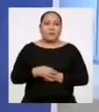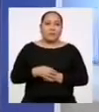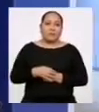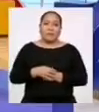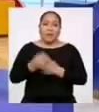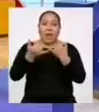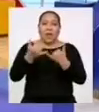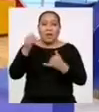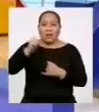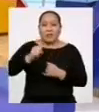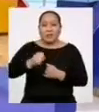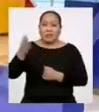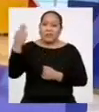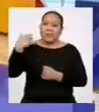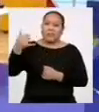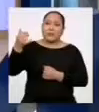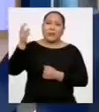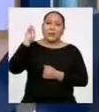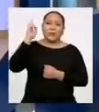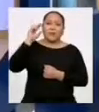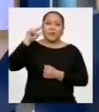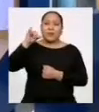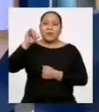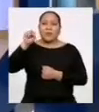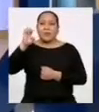Ahora sí, llamemos a la profesora Gisela.